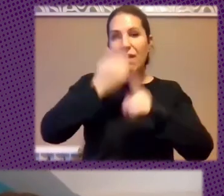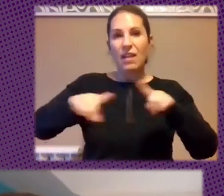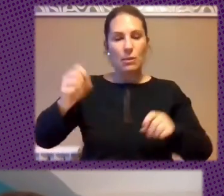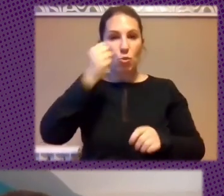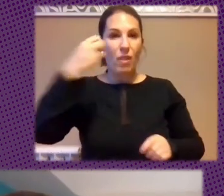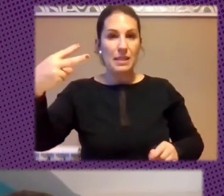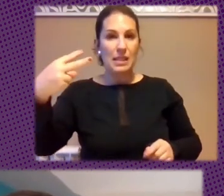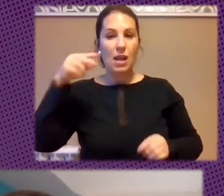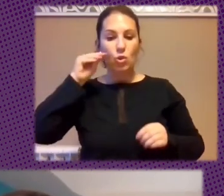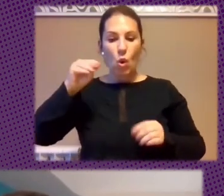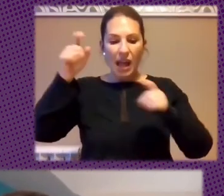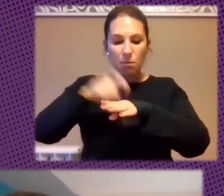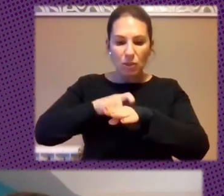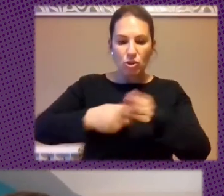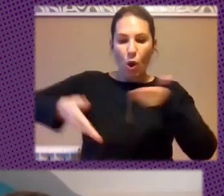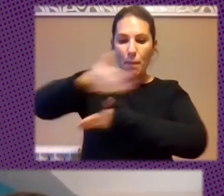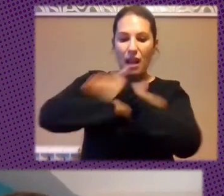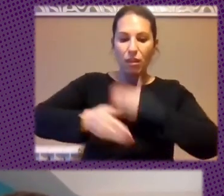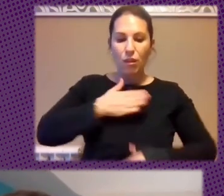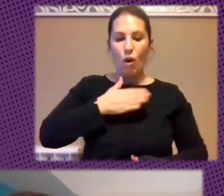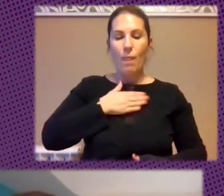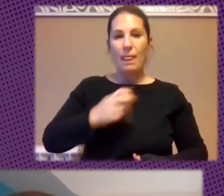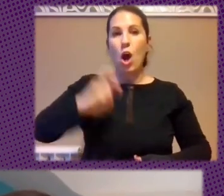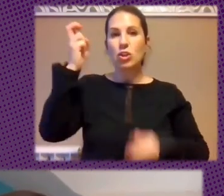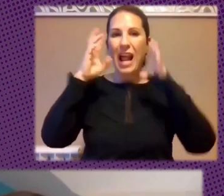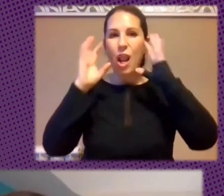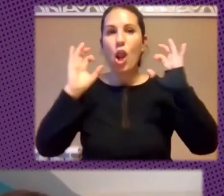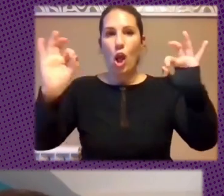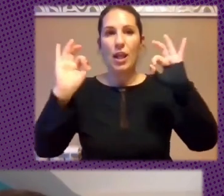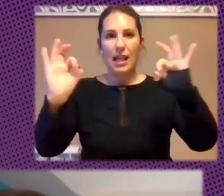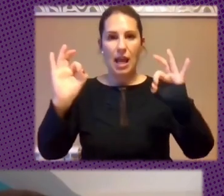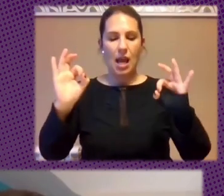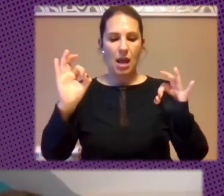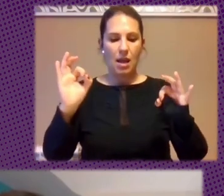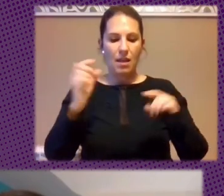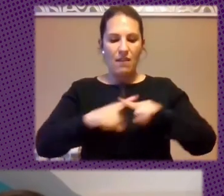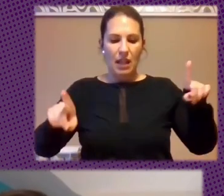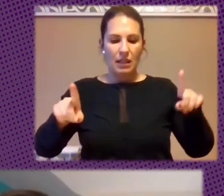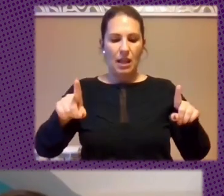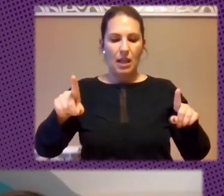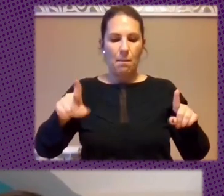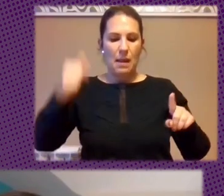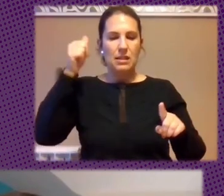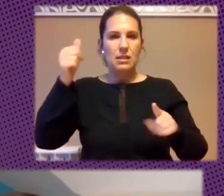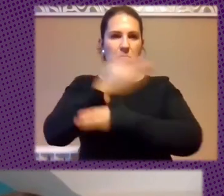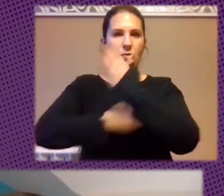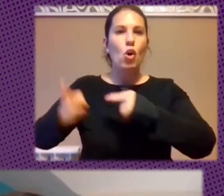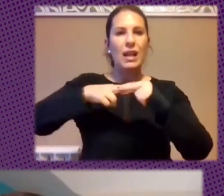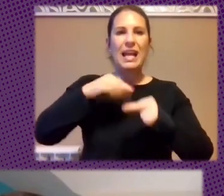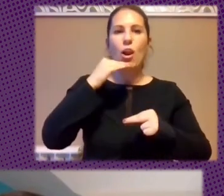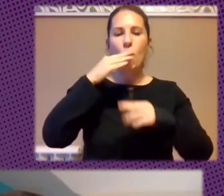Aspectos De Cooperación Desde Otra Lógica Que No Se Conecten A Facebook Sino Que Se Conecten Algo Mucho Mejor